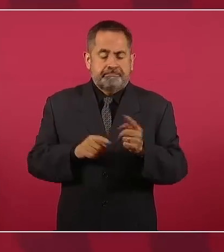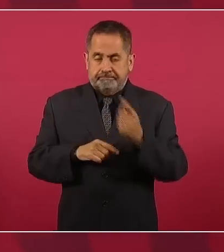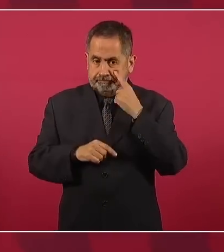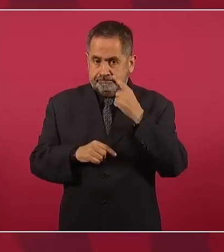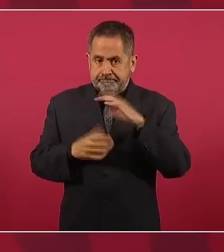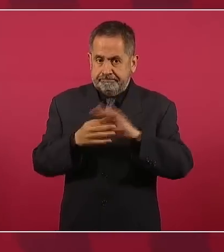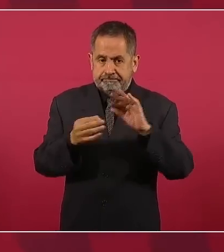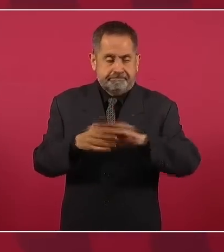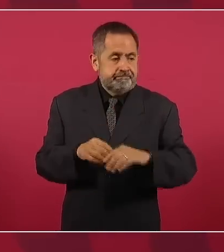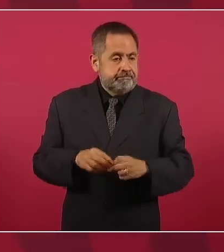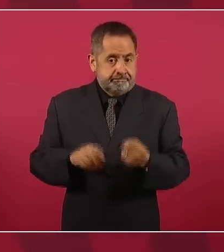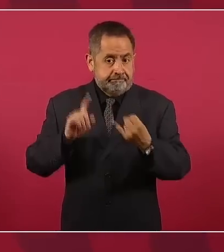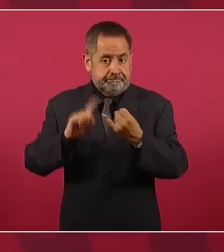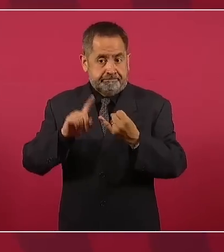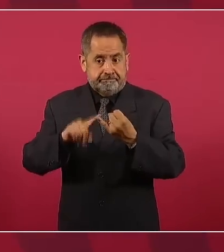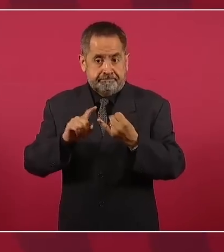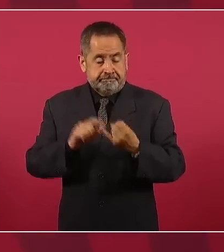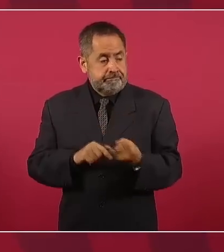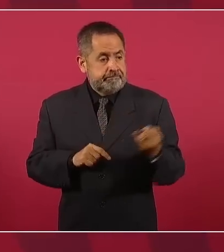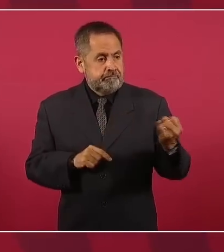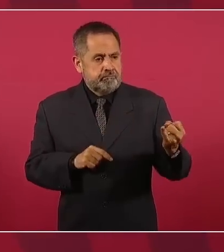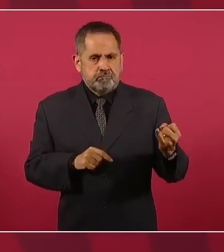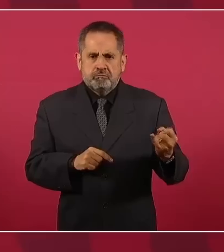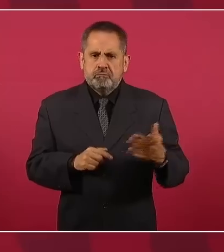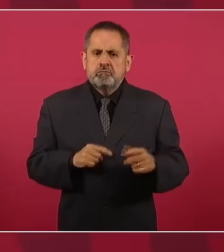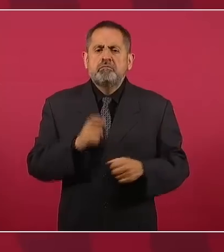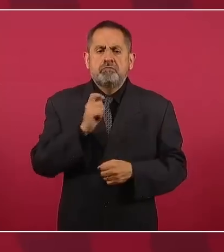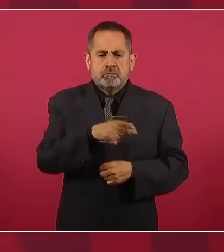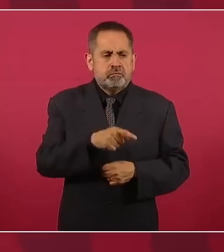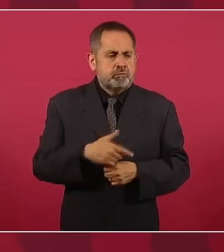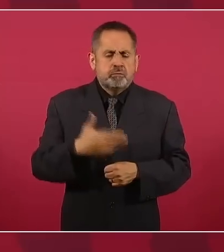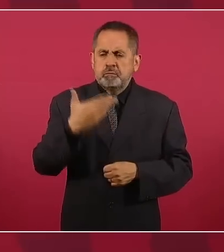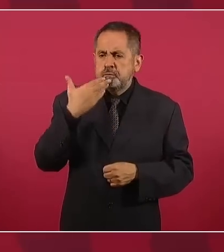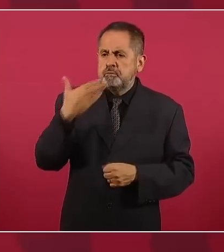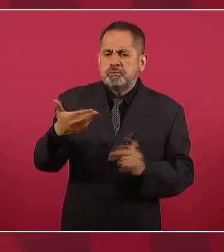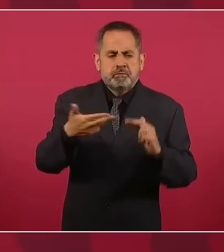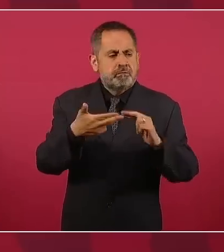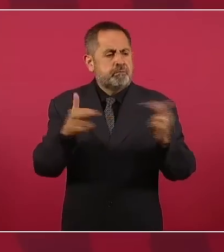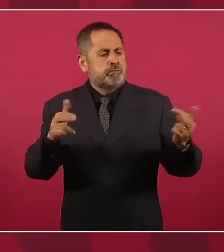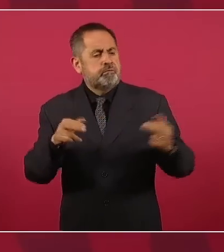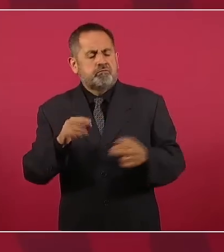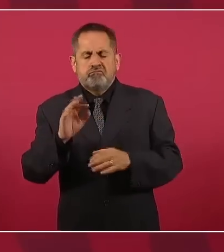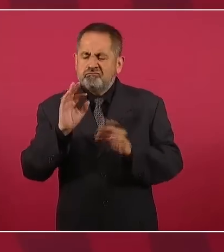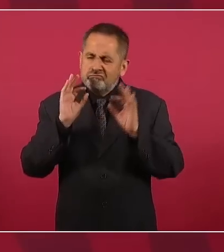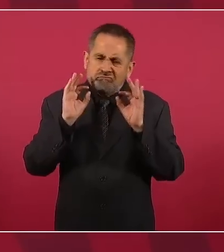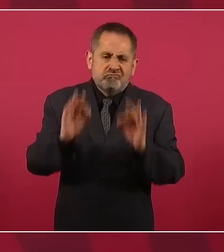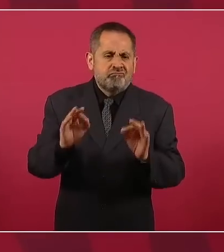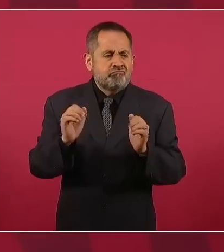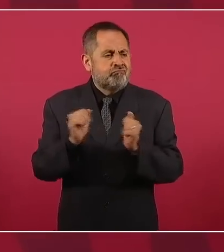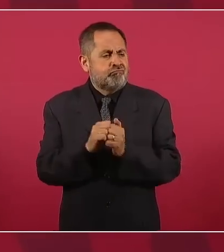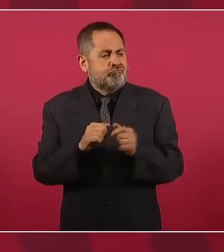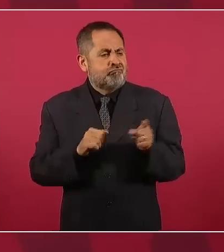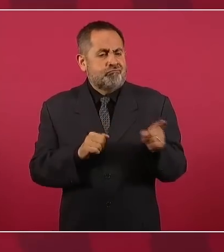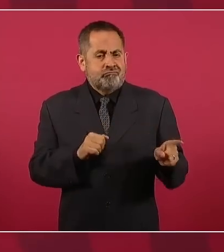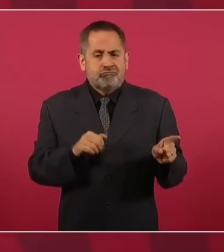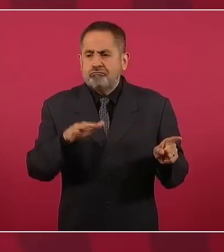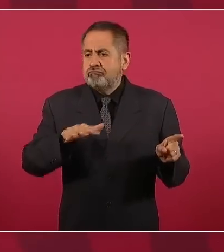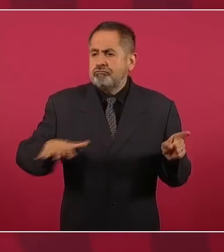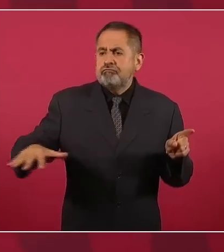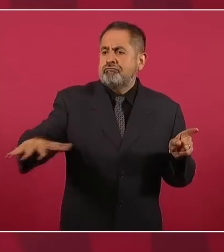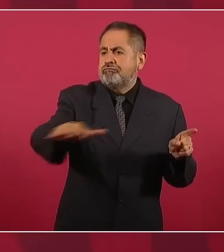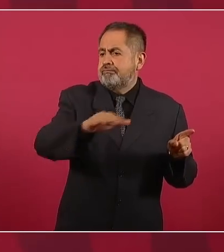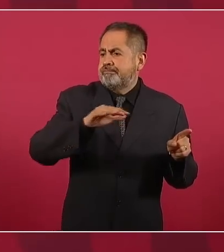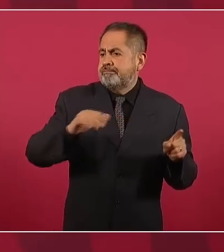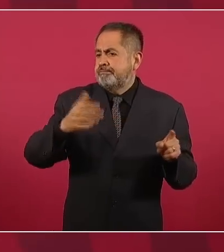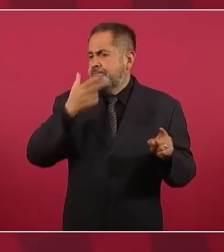Primero, el buen trato, la buena relación con las maestras